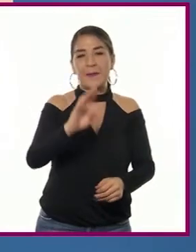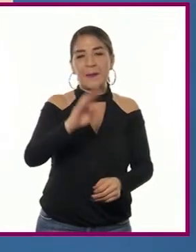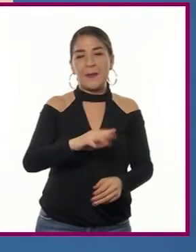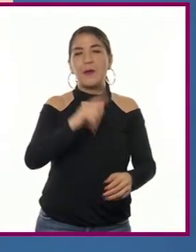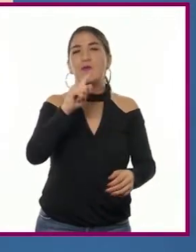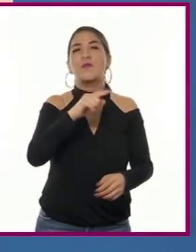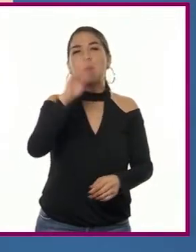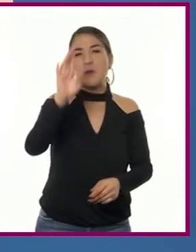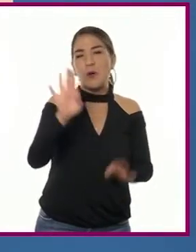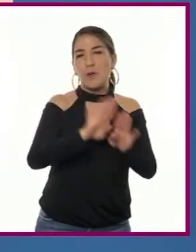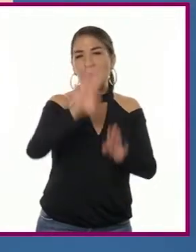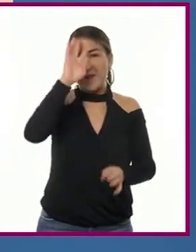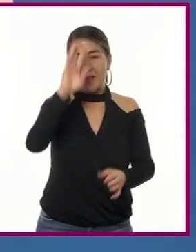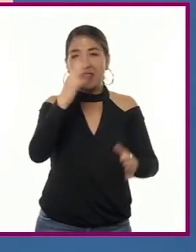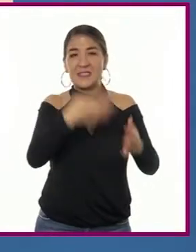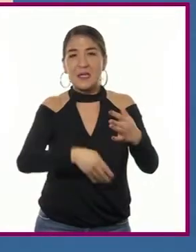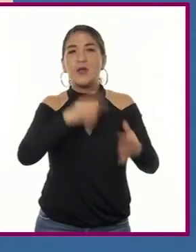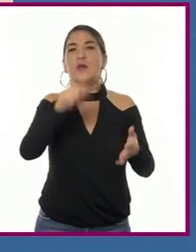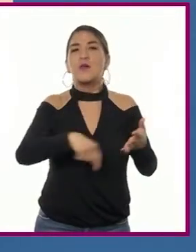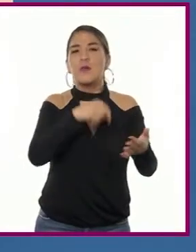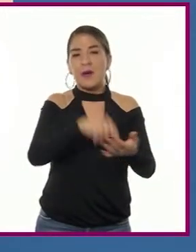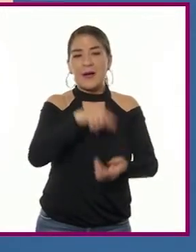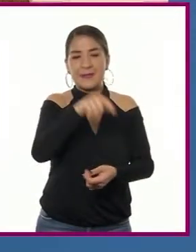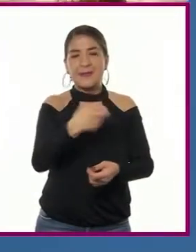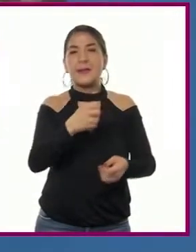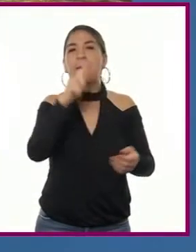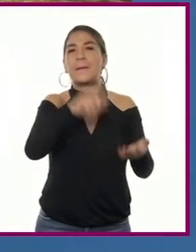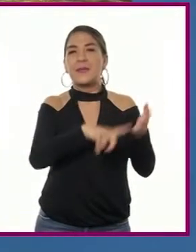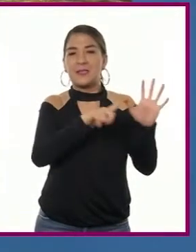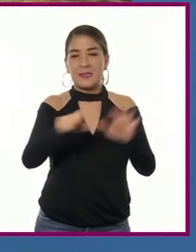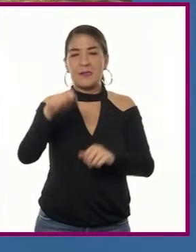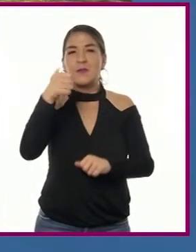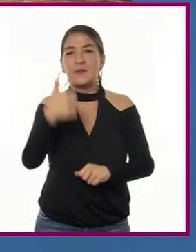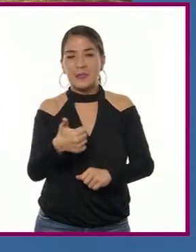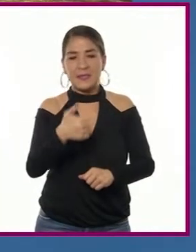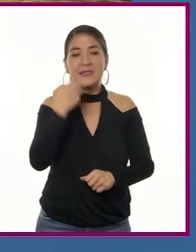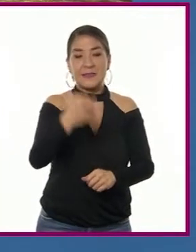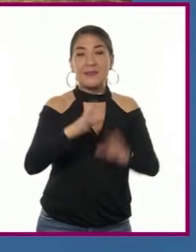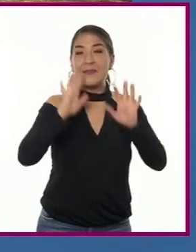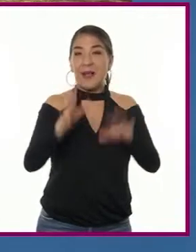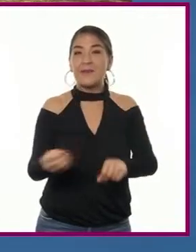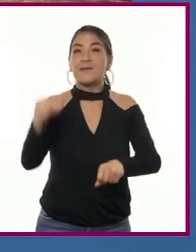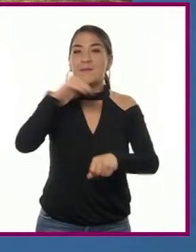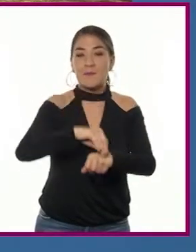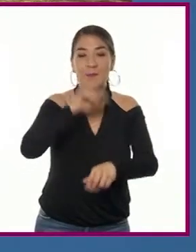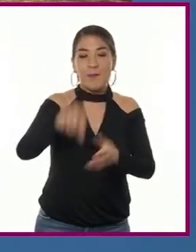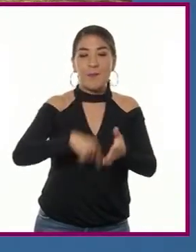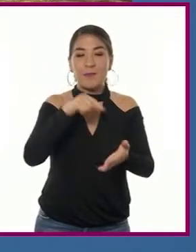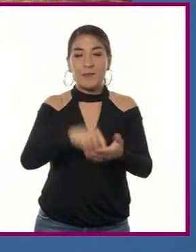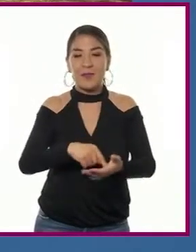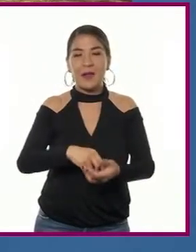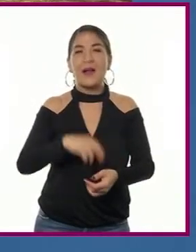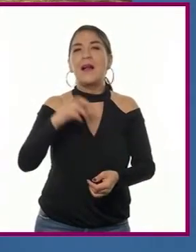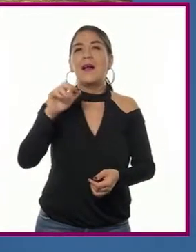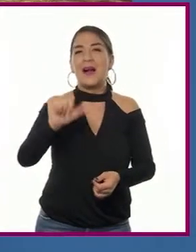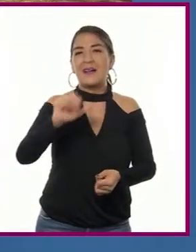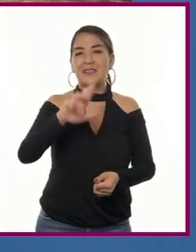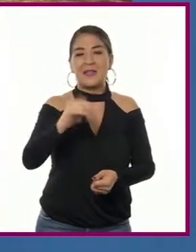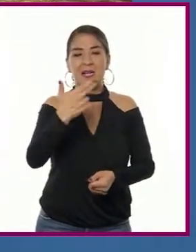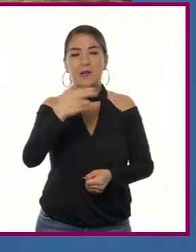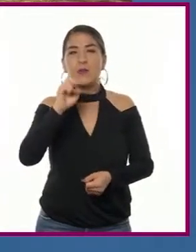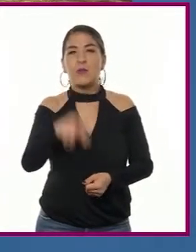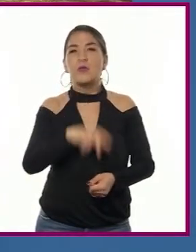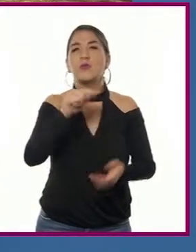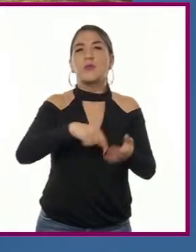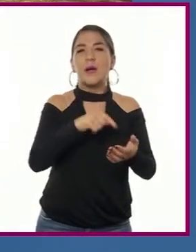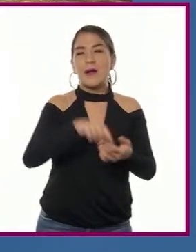Zaragoza cayendo en manos aliadas en 1706. Una vez en posesión del reino de Aragón, el archiduque Carlos estableció